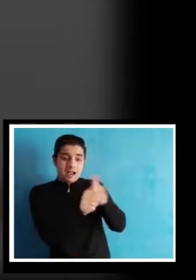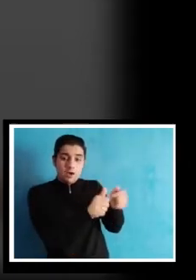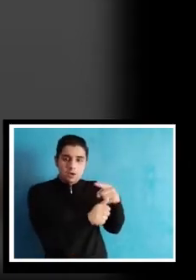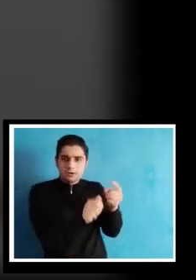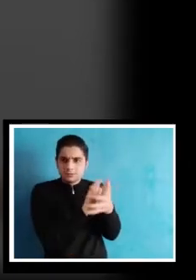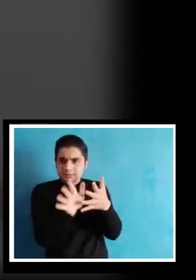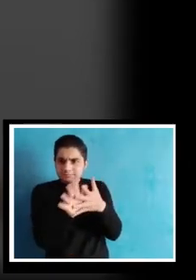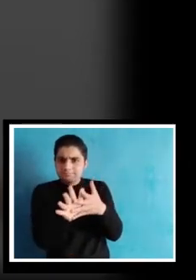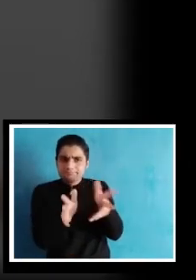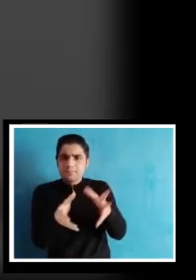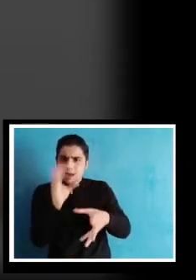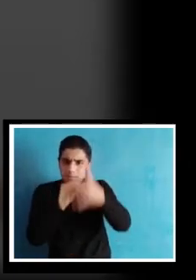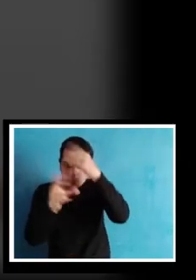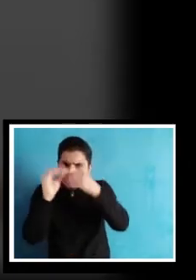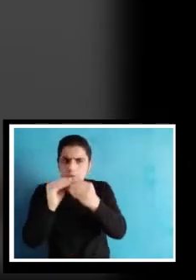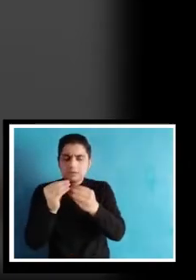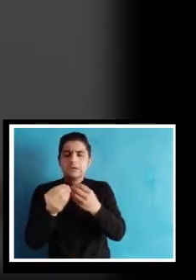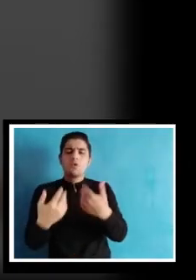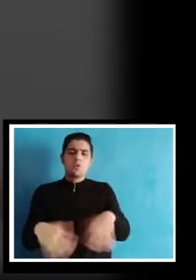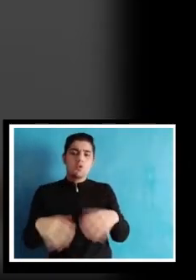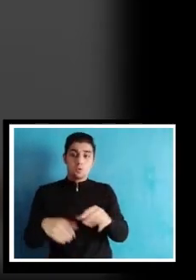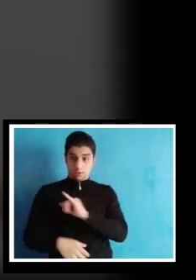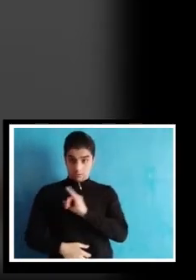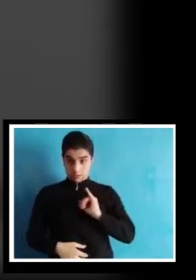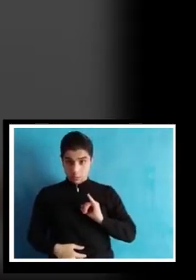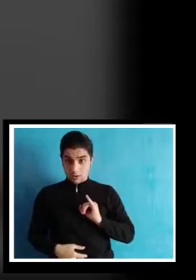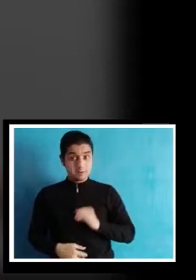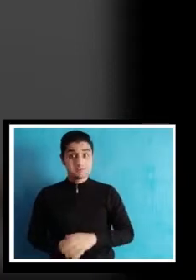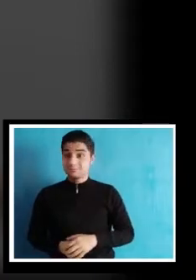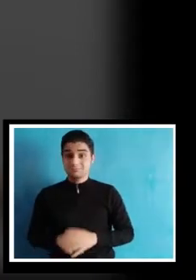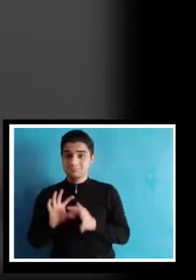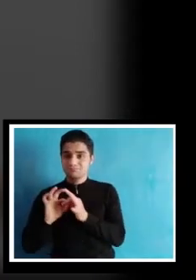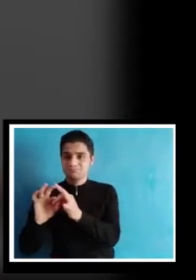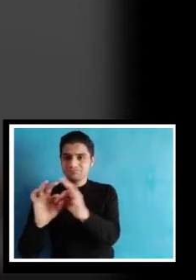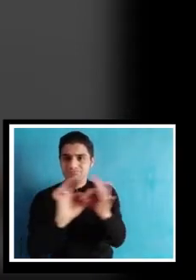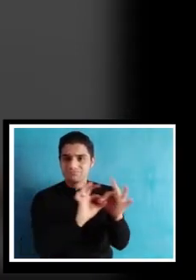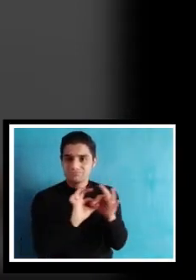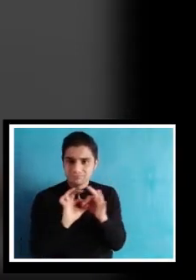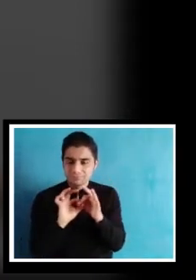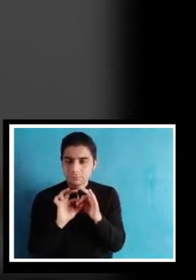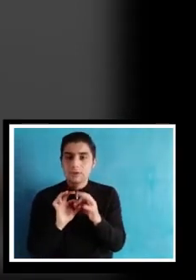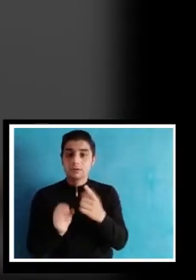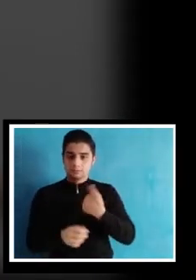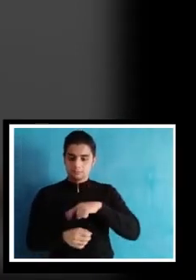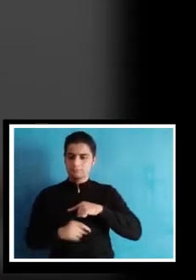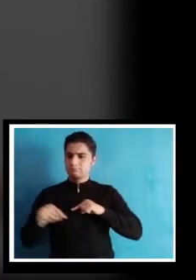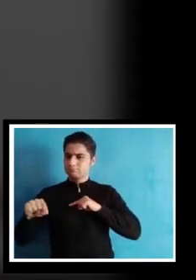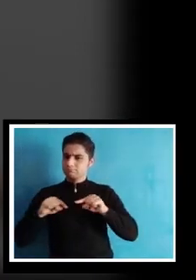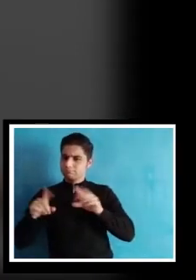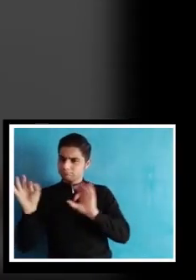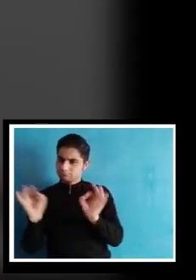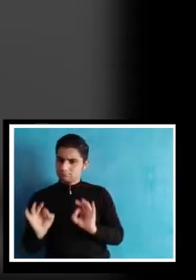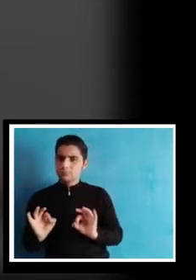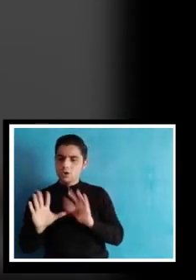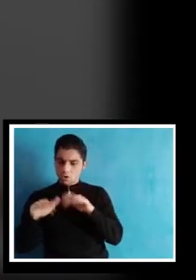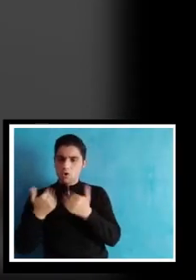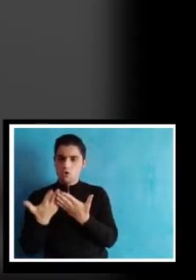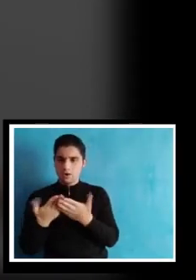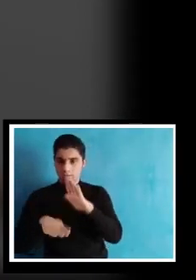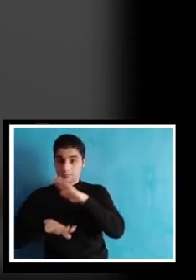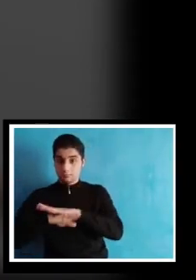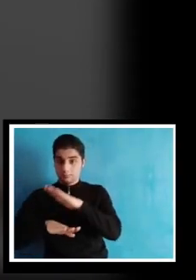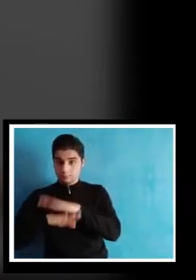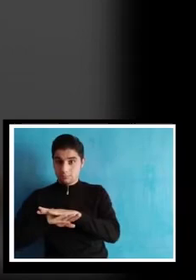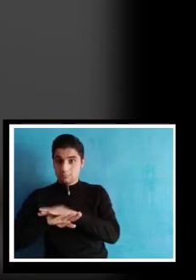los aportes, las enseñanzas, los aprendizajes no han sido individuales. Hemos gestado como colegio,